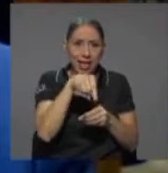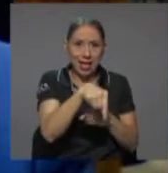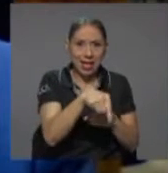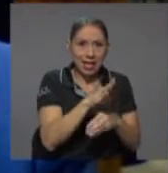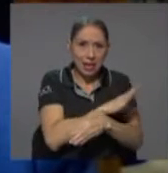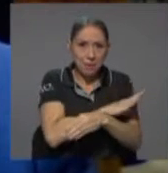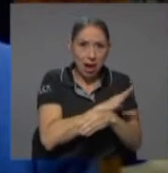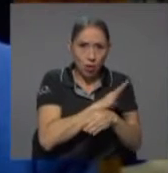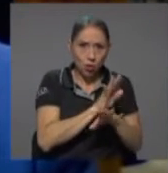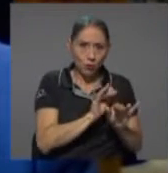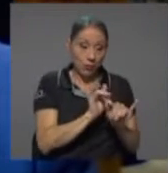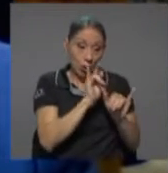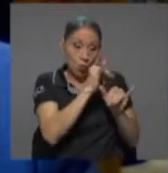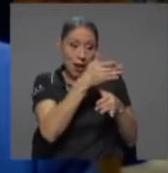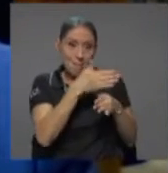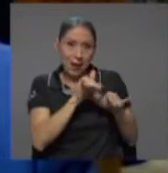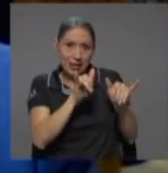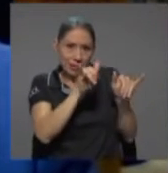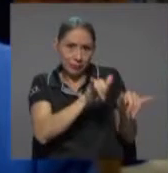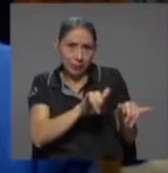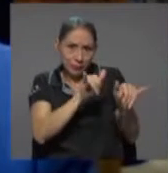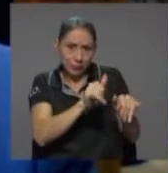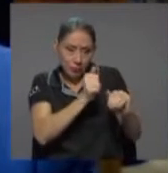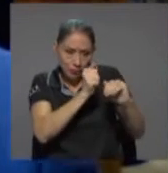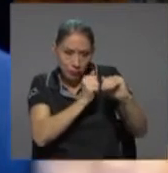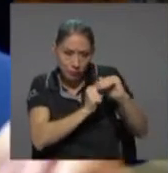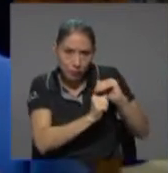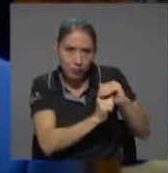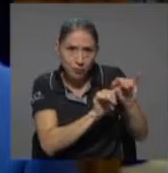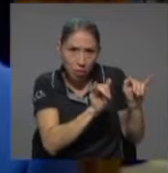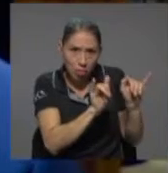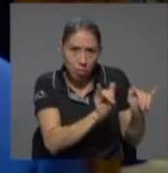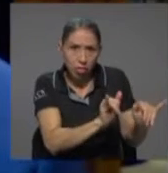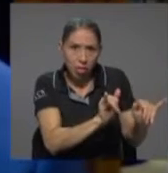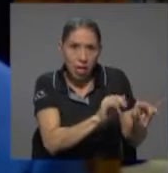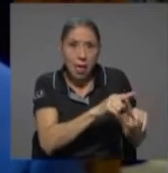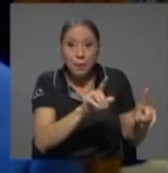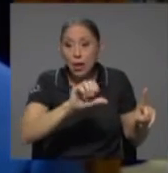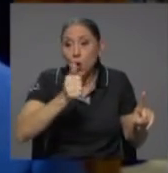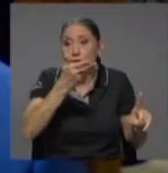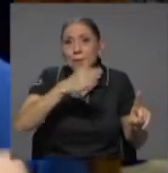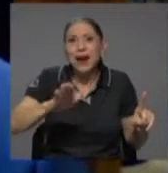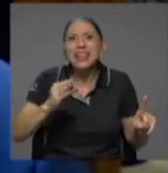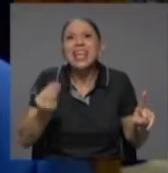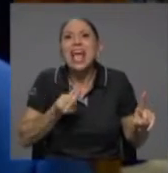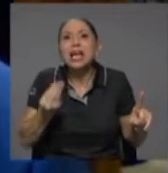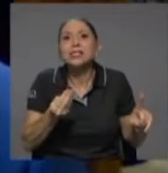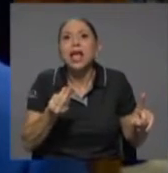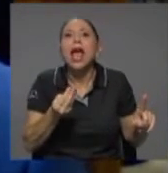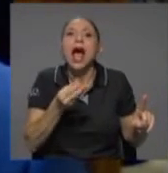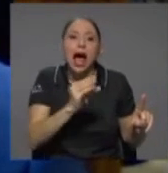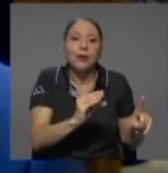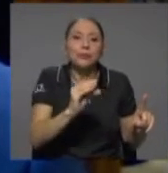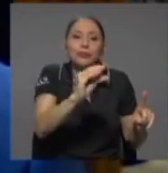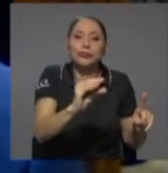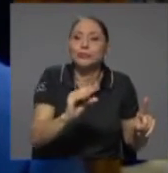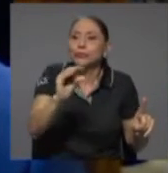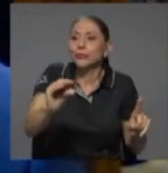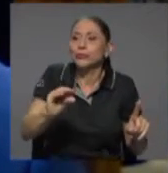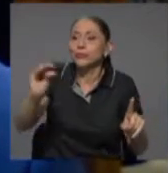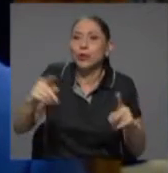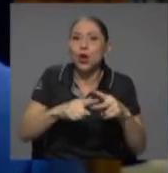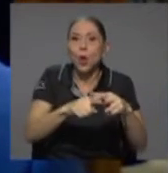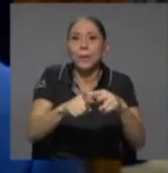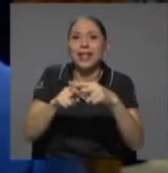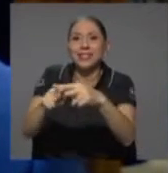parte que la tiene que mantener en reservas, en el banco central, pero el resto lo presta. De manera que en cada momento del tiempo